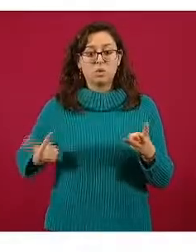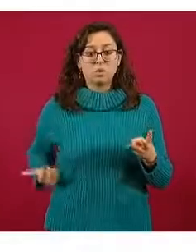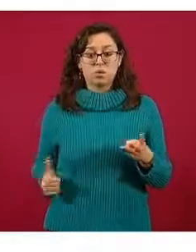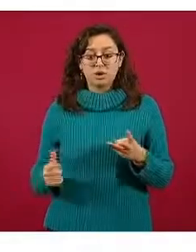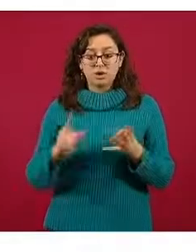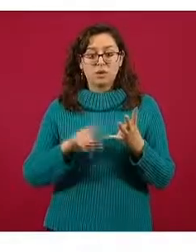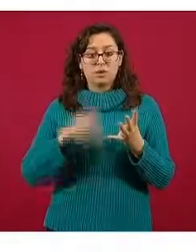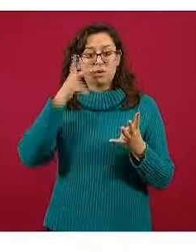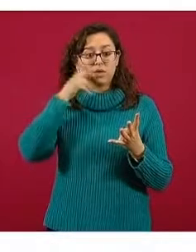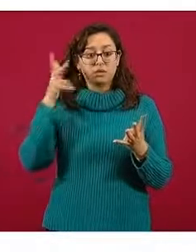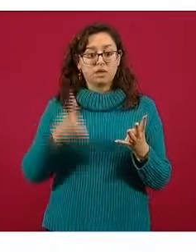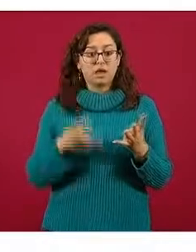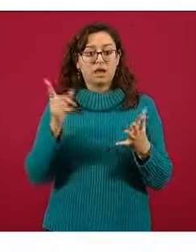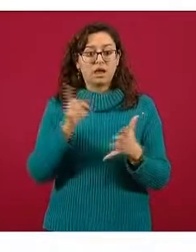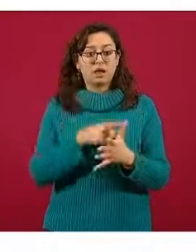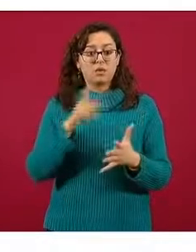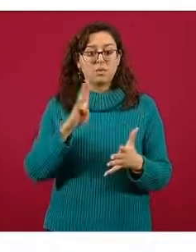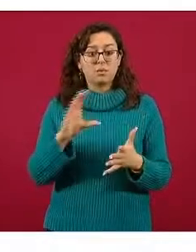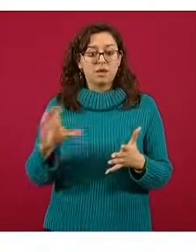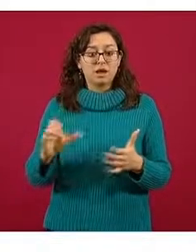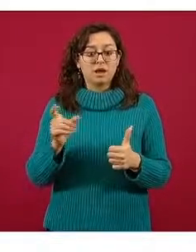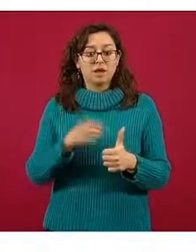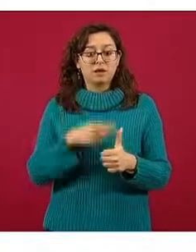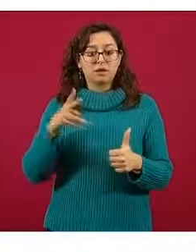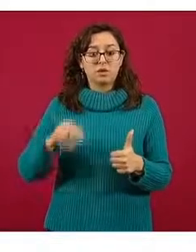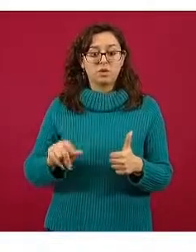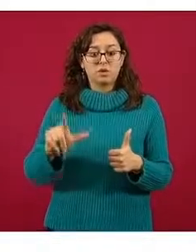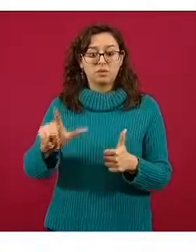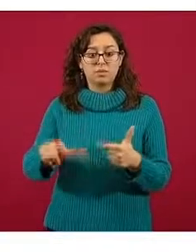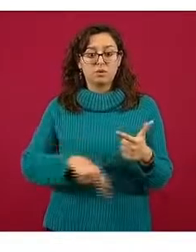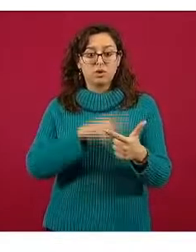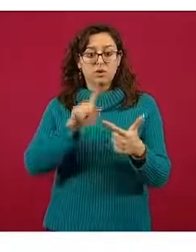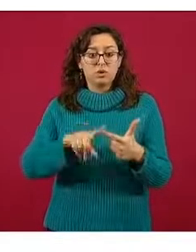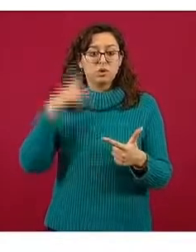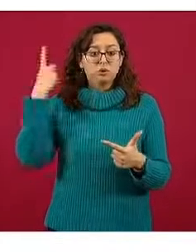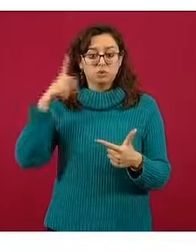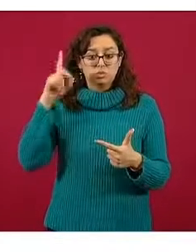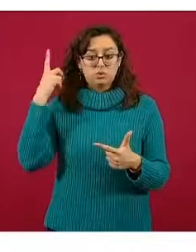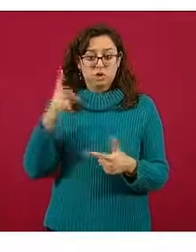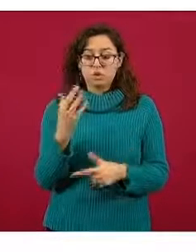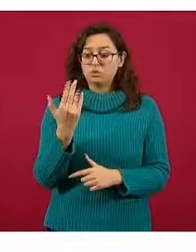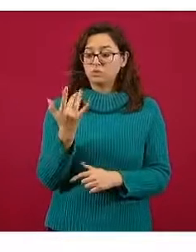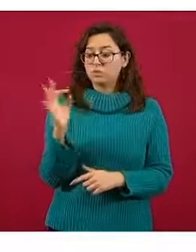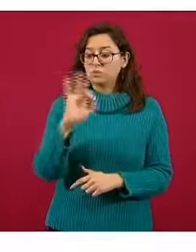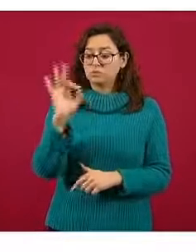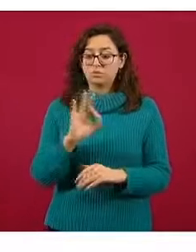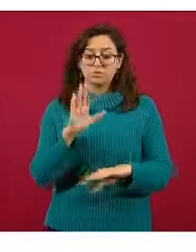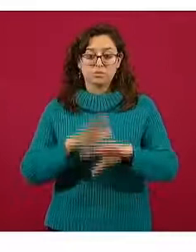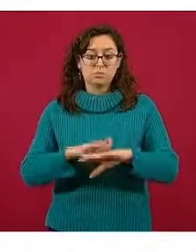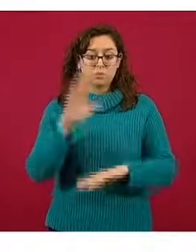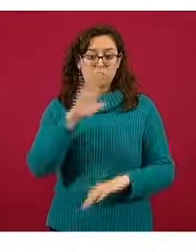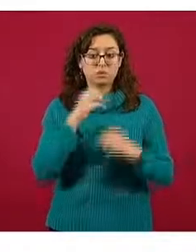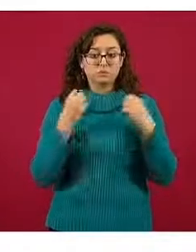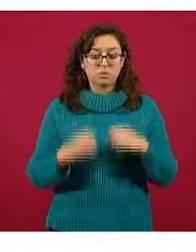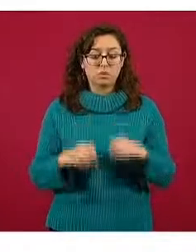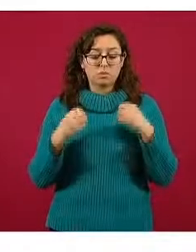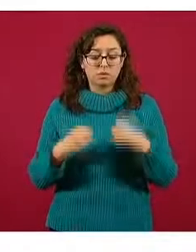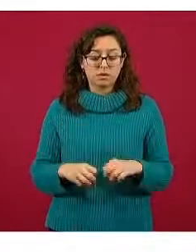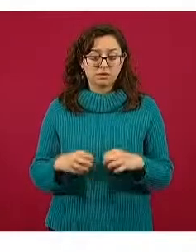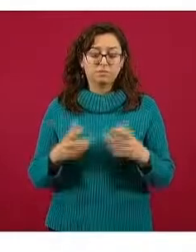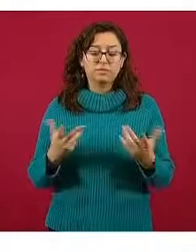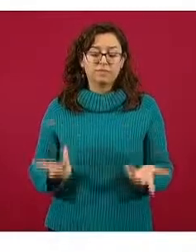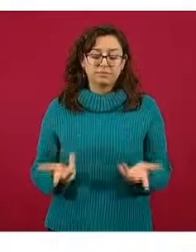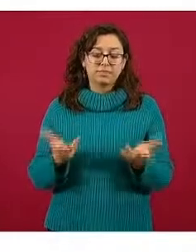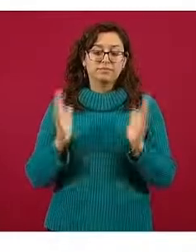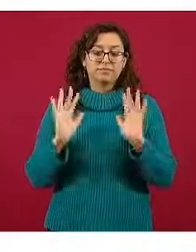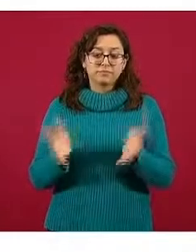Baja California, Nuevo León y Durango, quienes tienen más del 50 por ciento de su ocupación. Este número, como ya lo